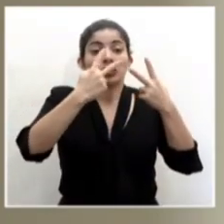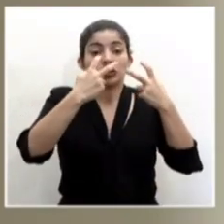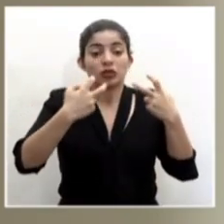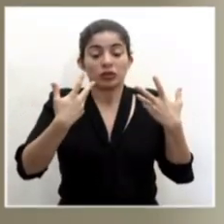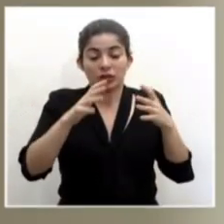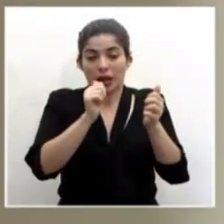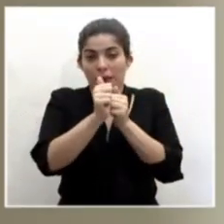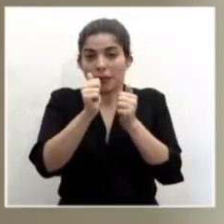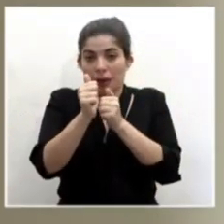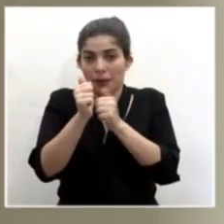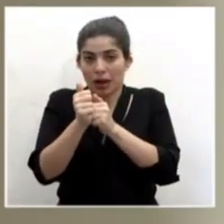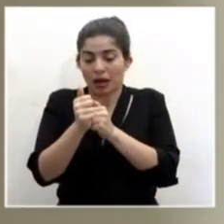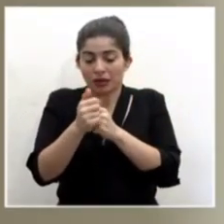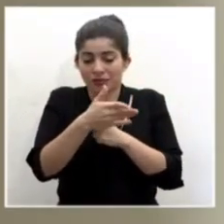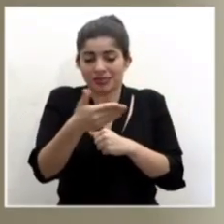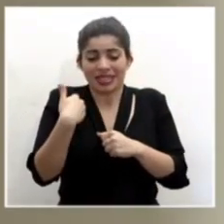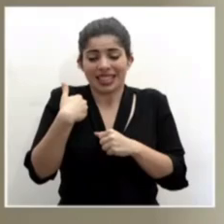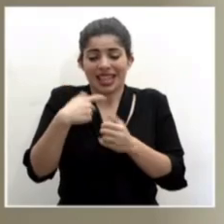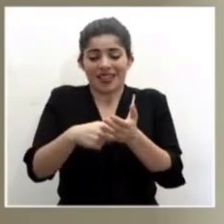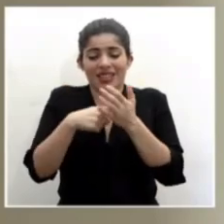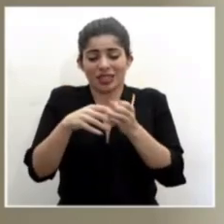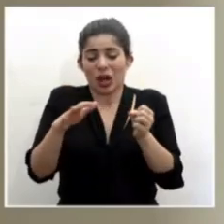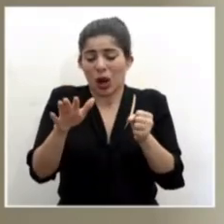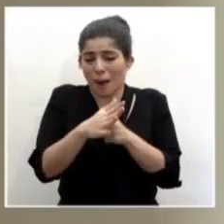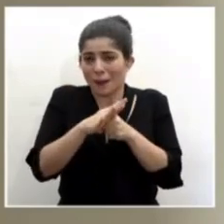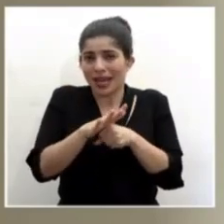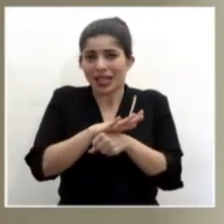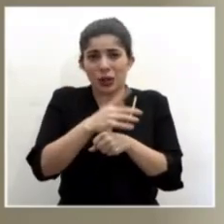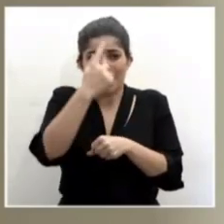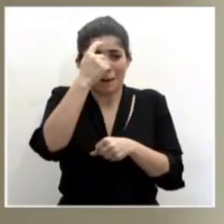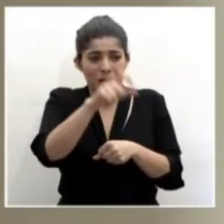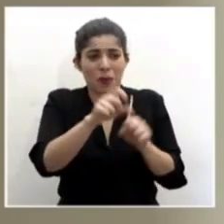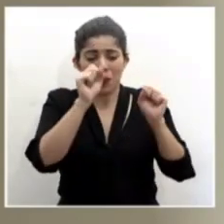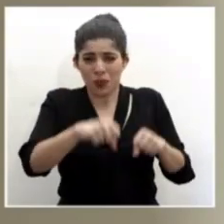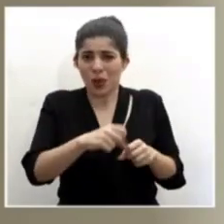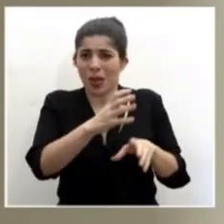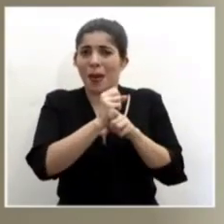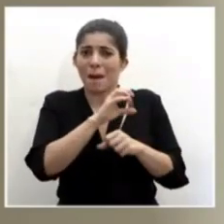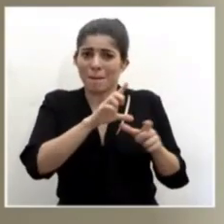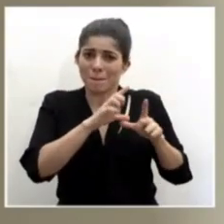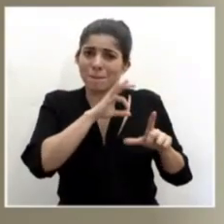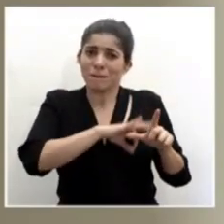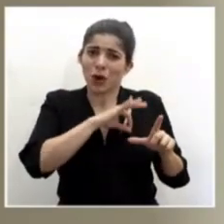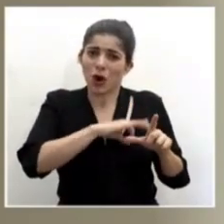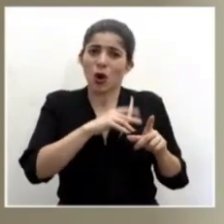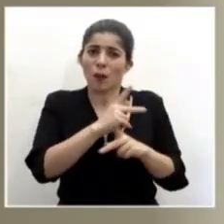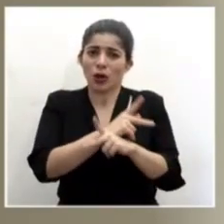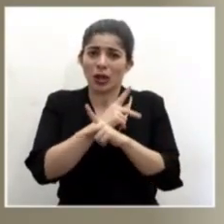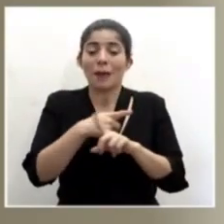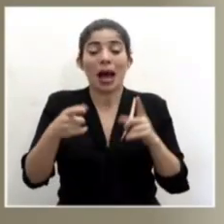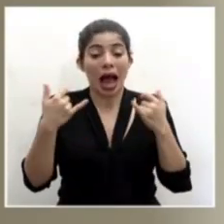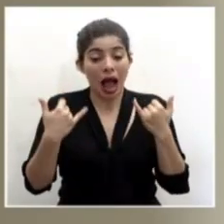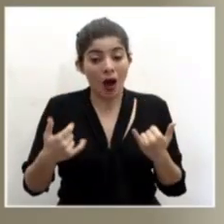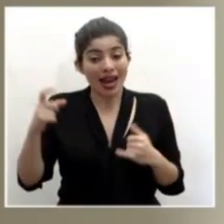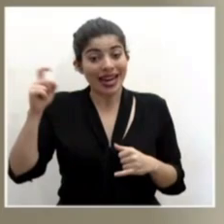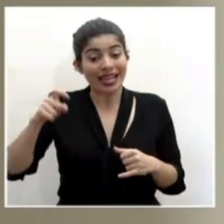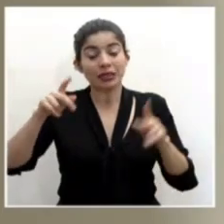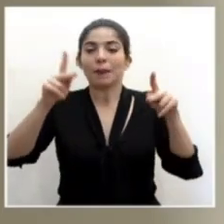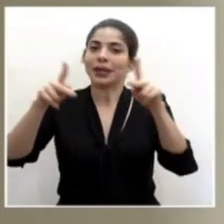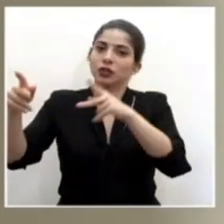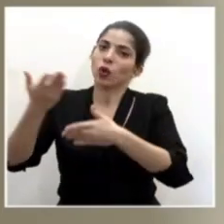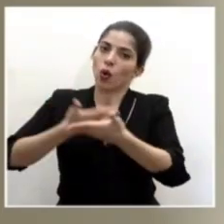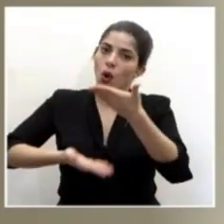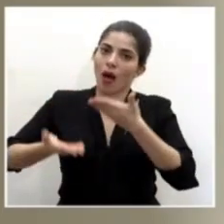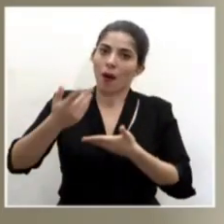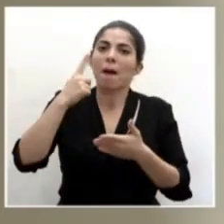y efectivamente cuentan con todos los requisitos para poder ser beneficiarios del Bono Proteger. Necesitamos la colaboración de las personas para